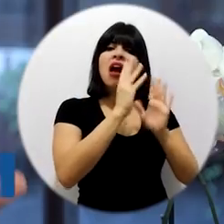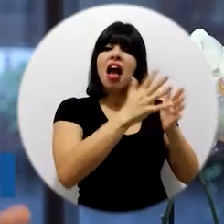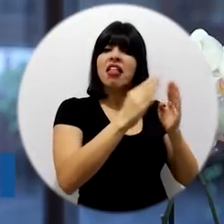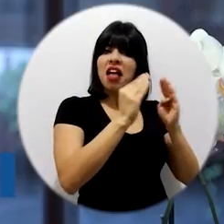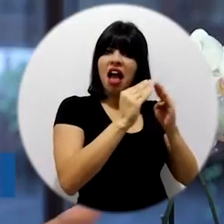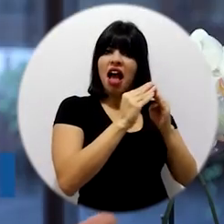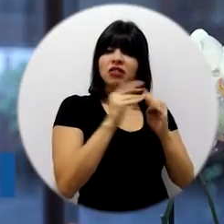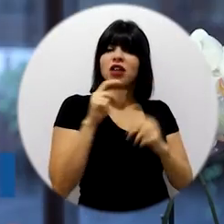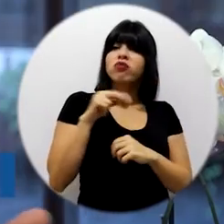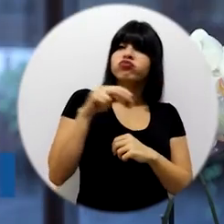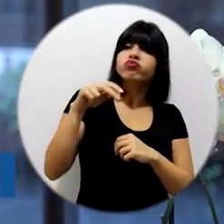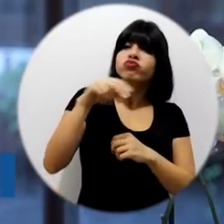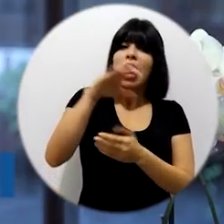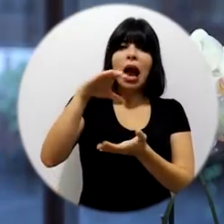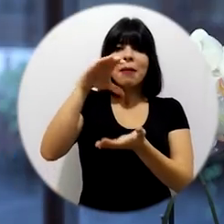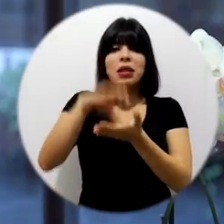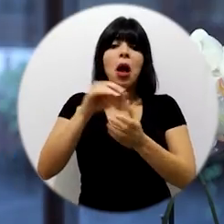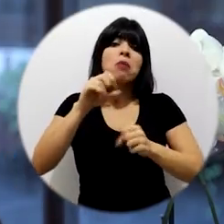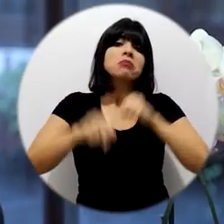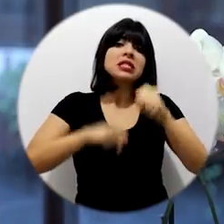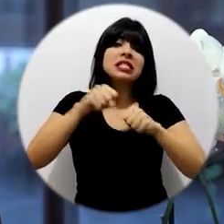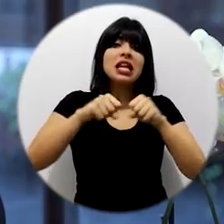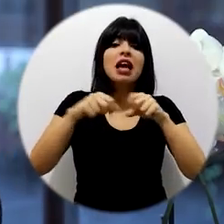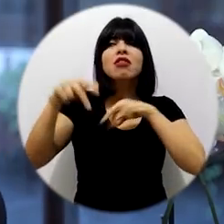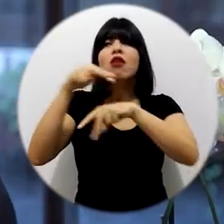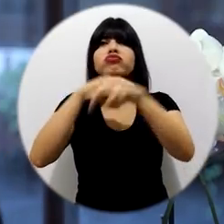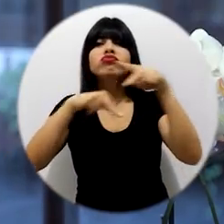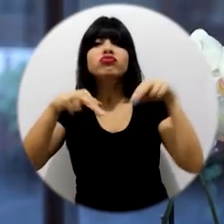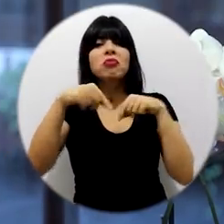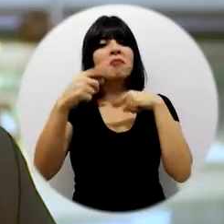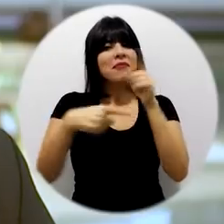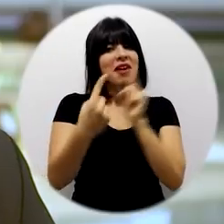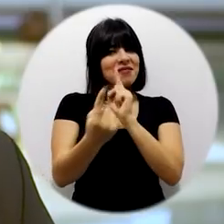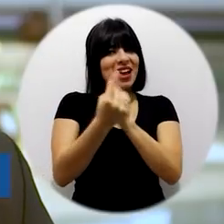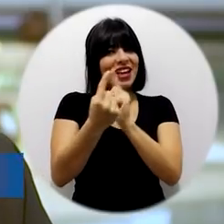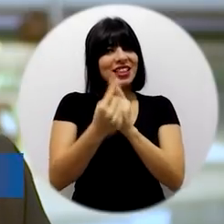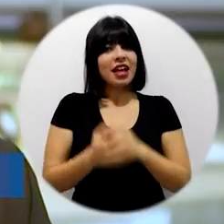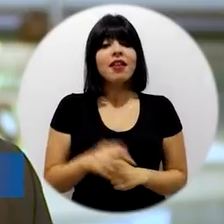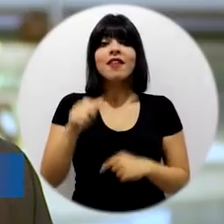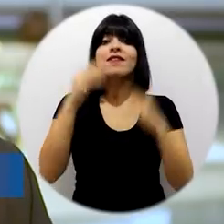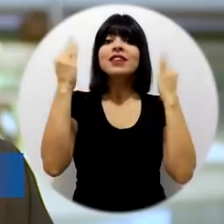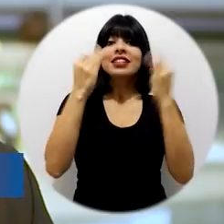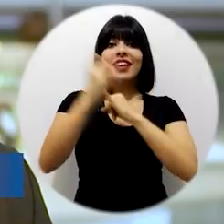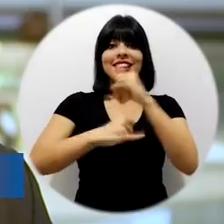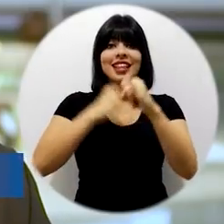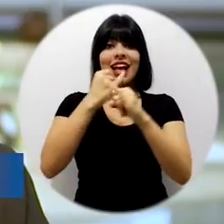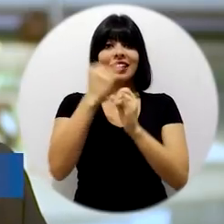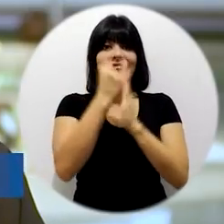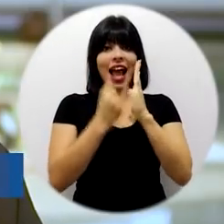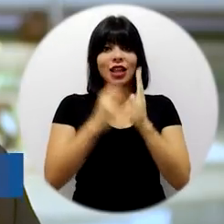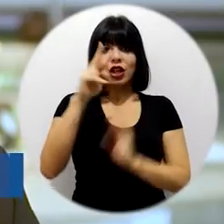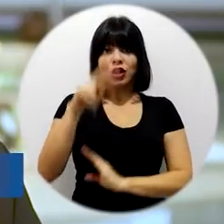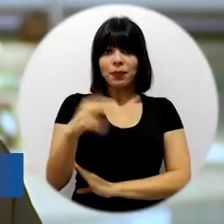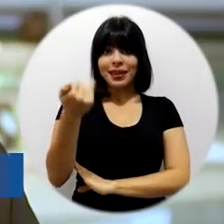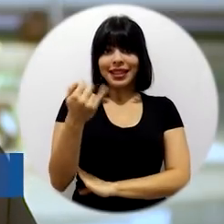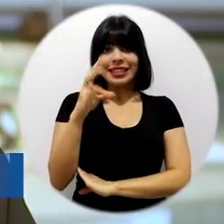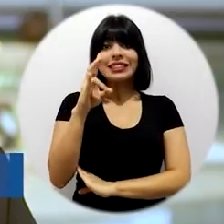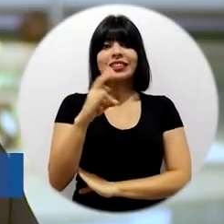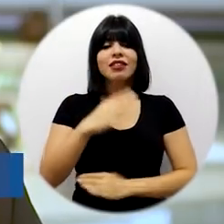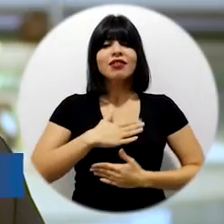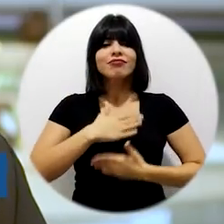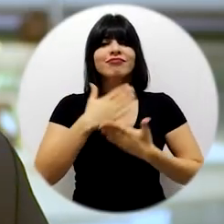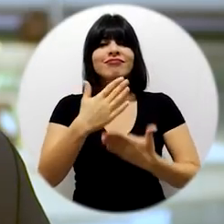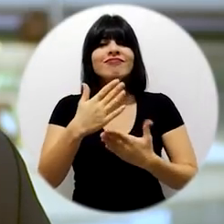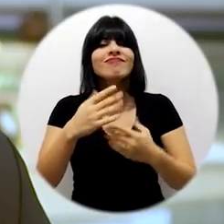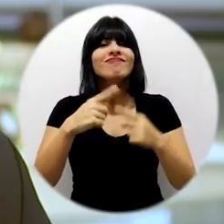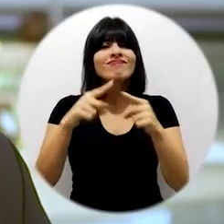recorrer la capital a pie o en bicicleta. Por allí nos toparemos. El Festival Internacional de las Artes 2017 ofrece una